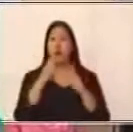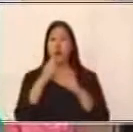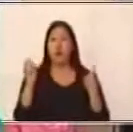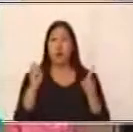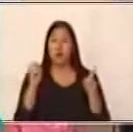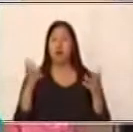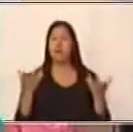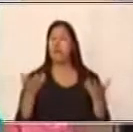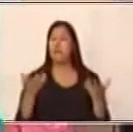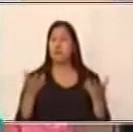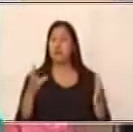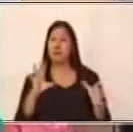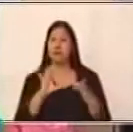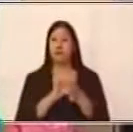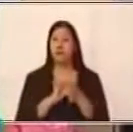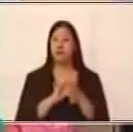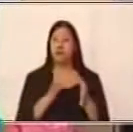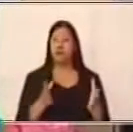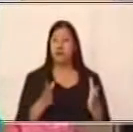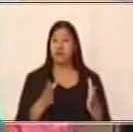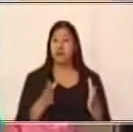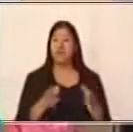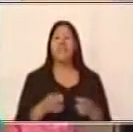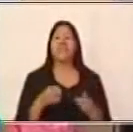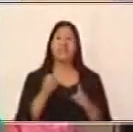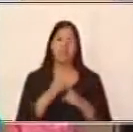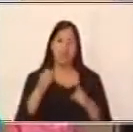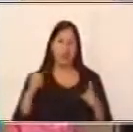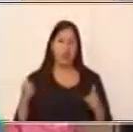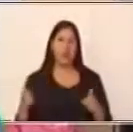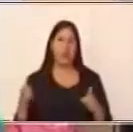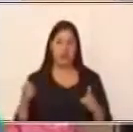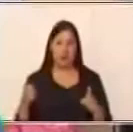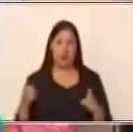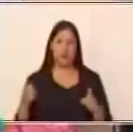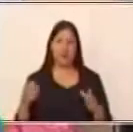palabras de enlace? Muy bien, en las oraciones